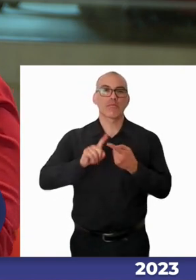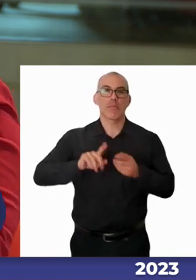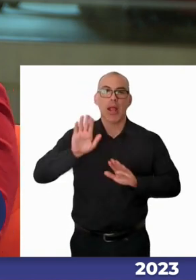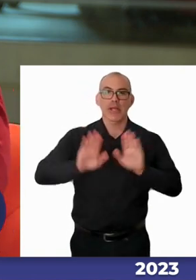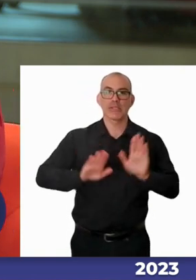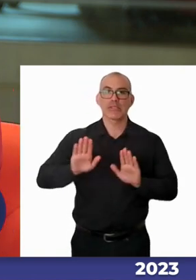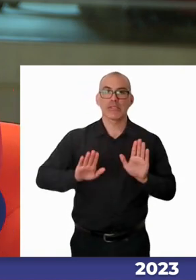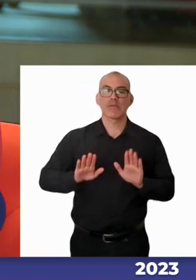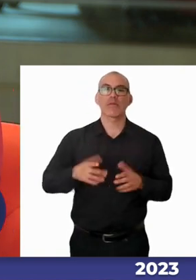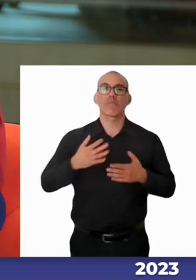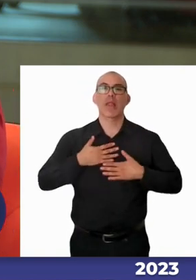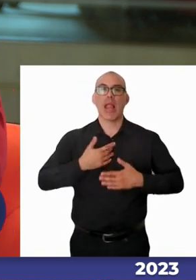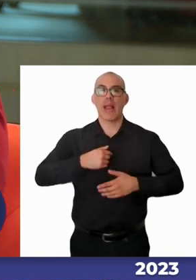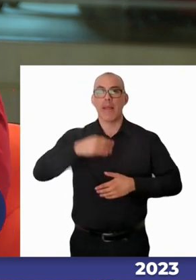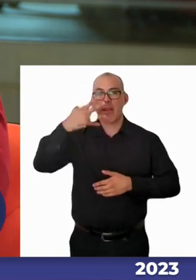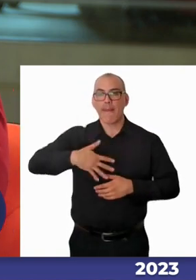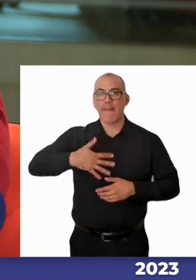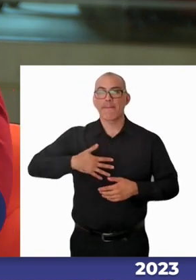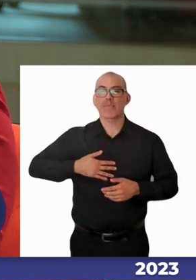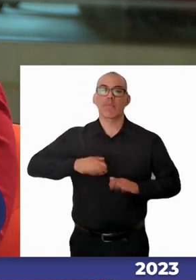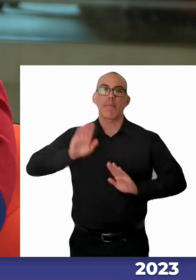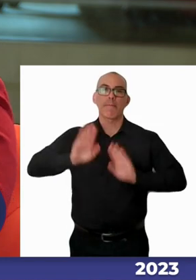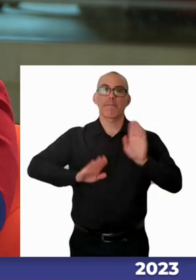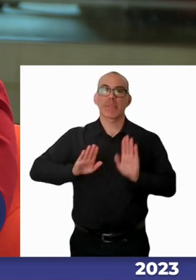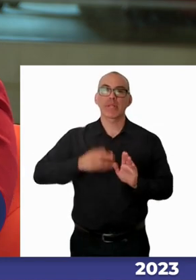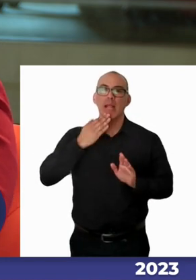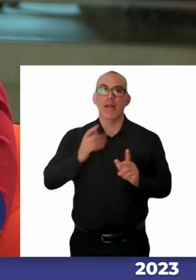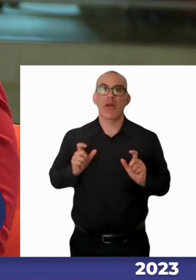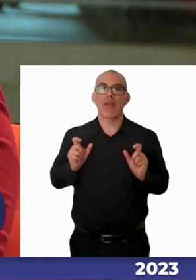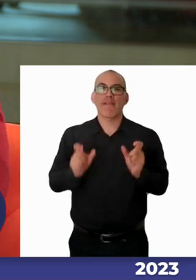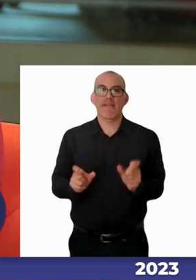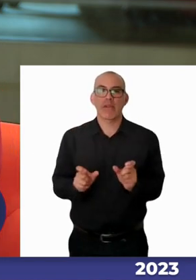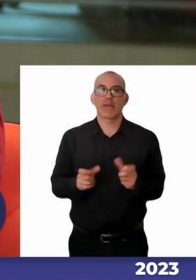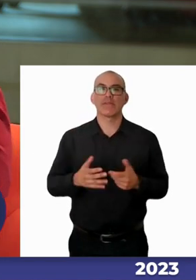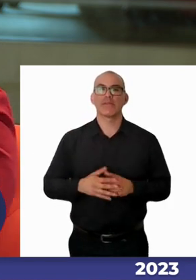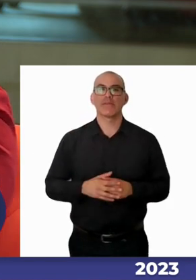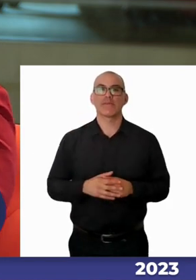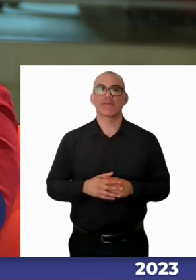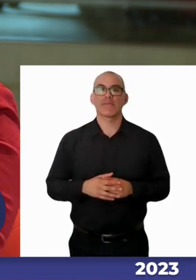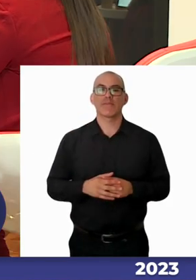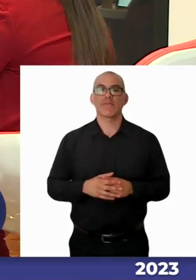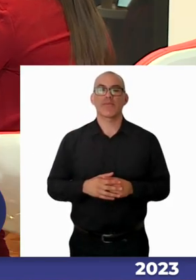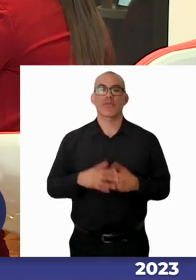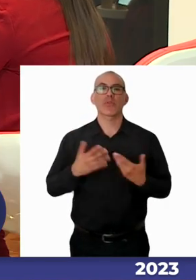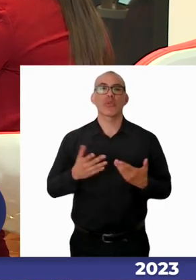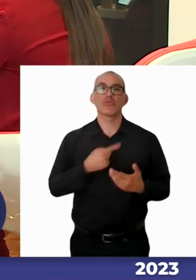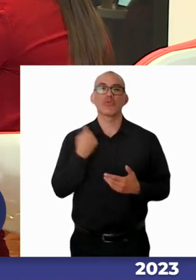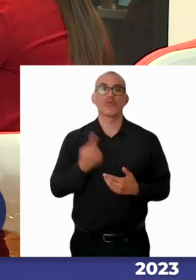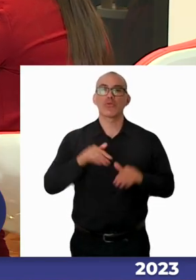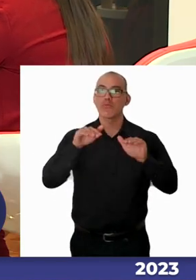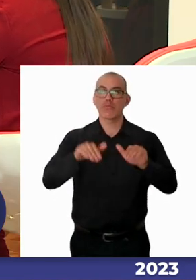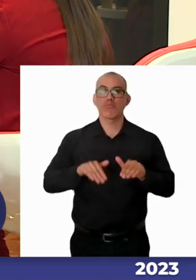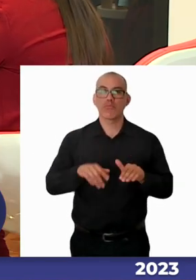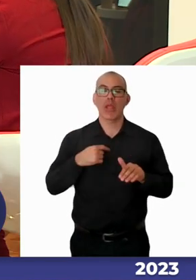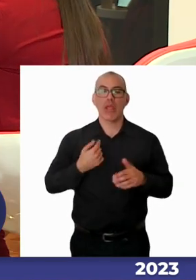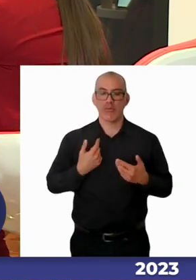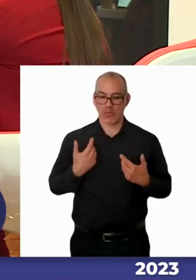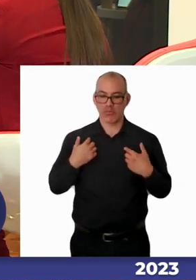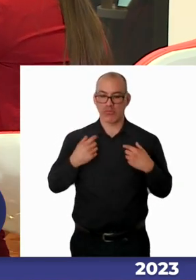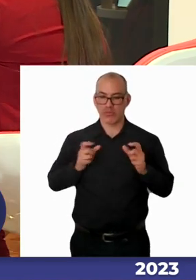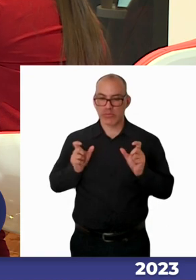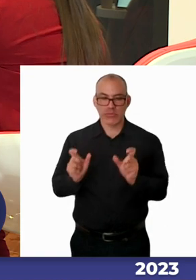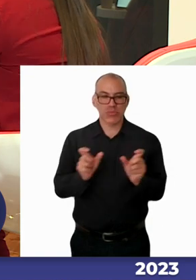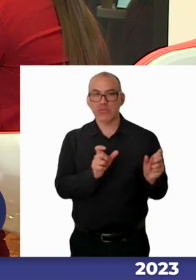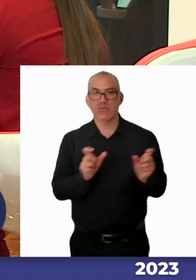importante la participación y la fiscalización y ahí nace también en que nosotros mismos somos fiscalizadores y somos